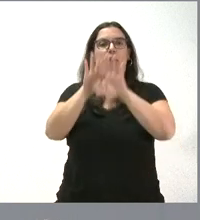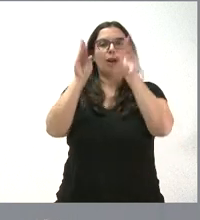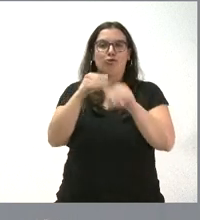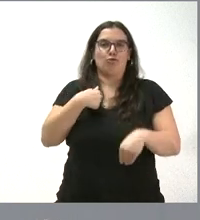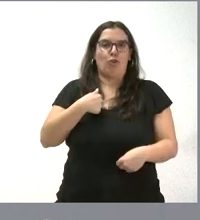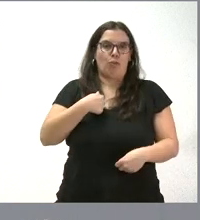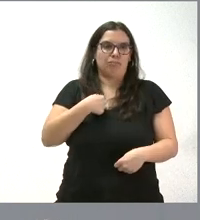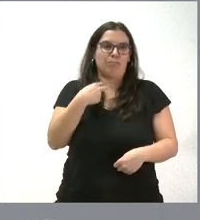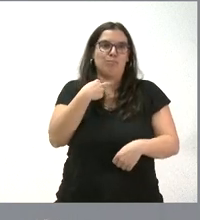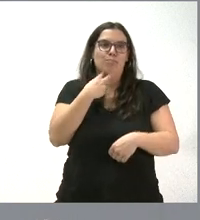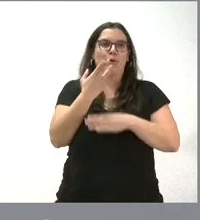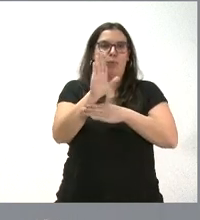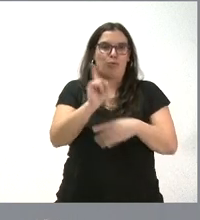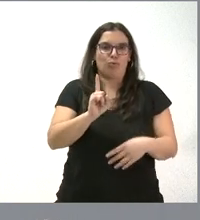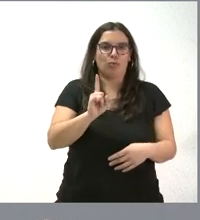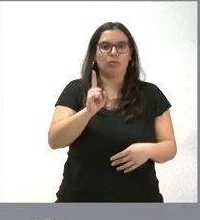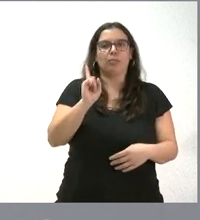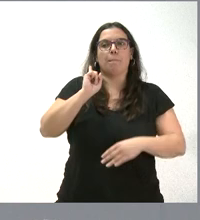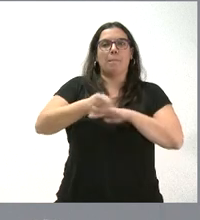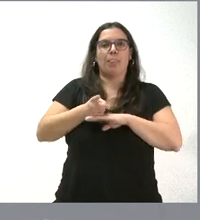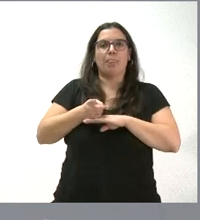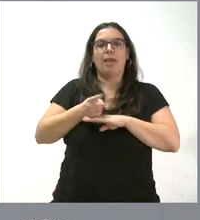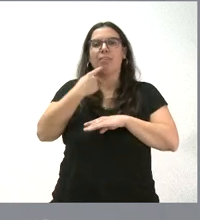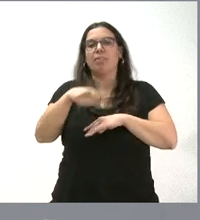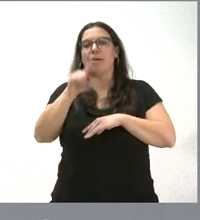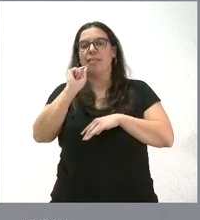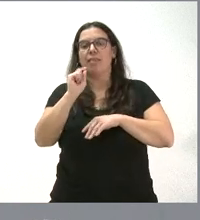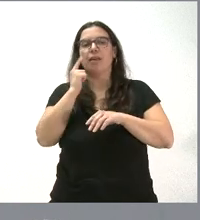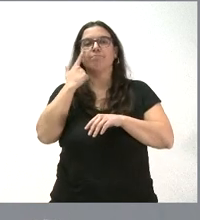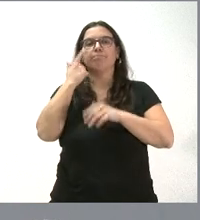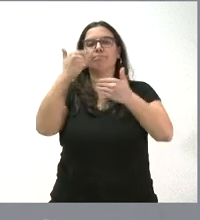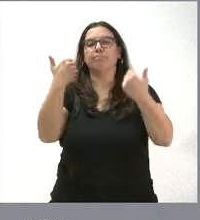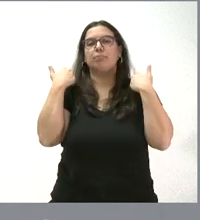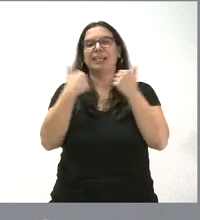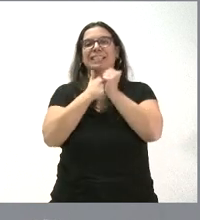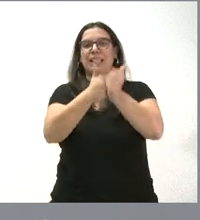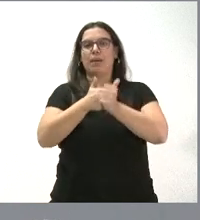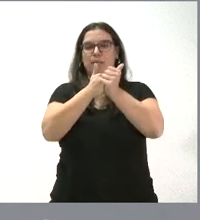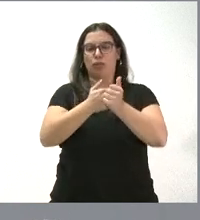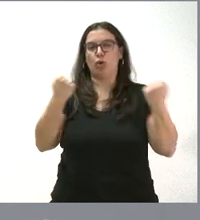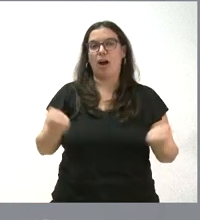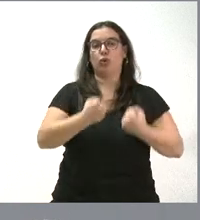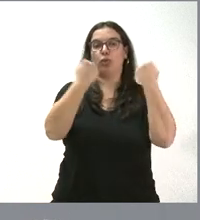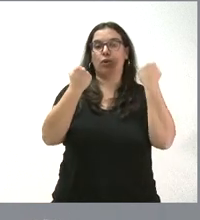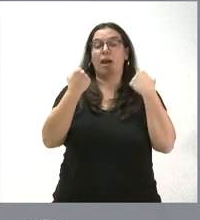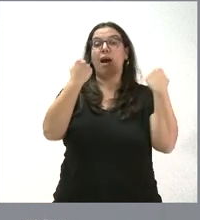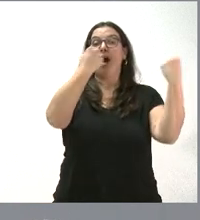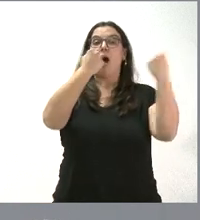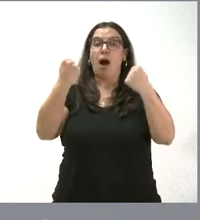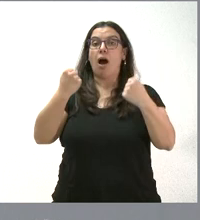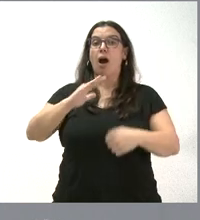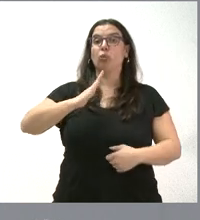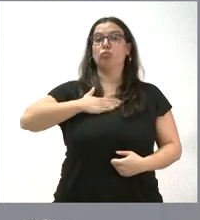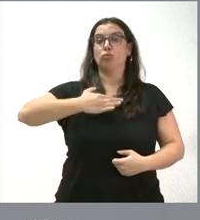como portavoz, tiene que ser quien corresponde el seguimiento de estas actuaciones y, por tanto, quien tiene la autoridad correspondiente para